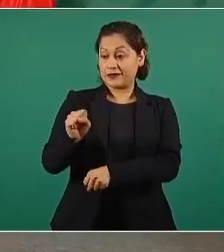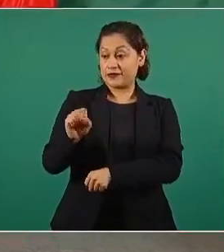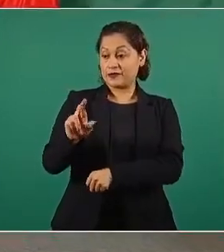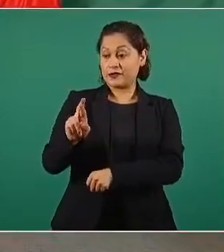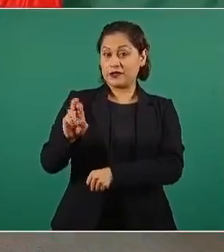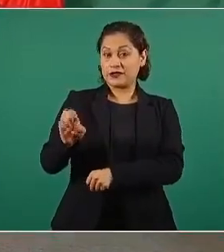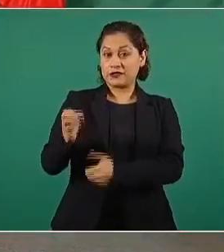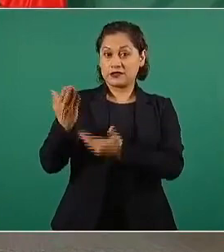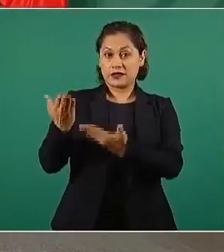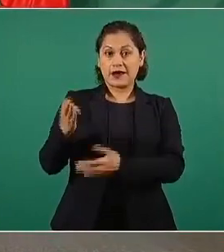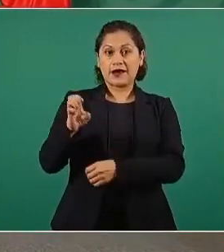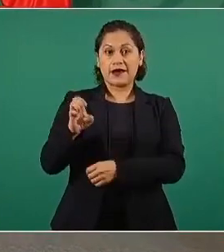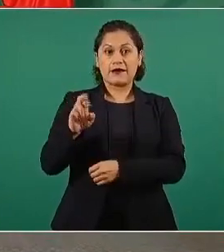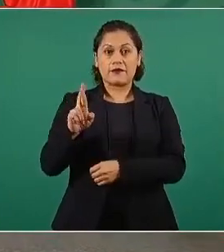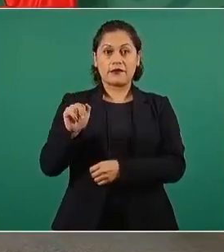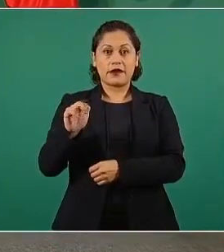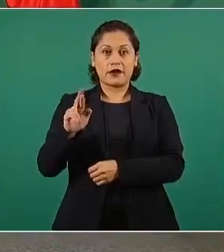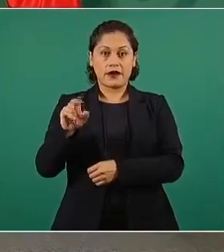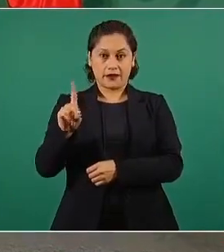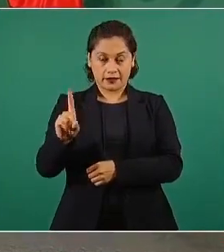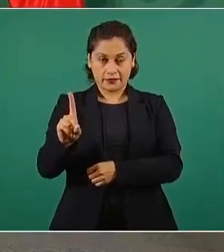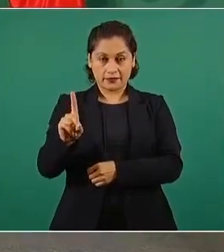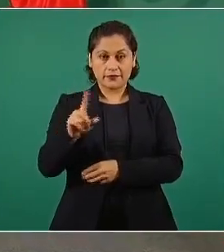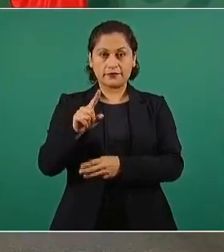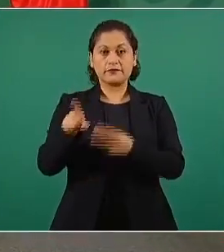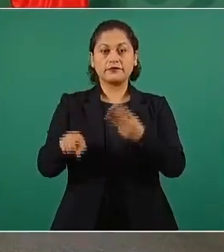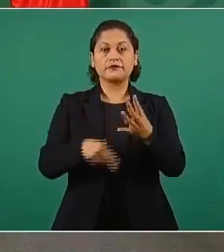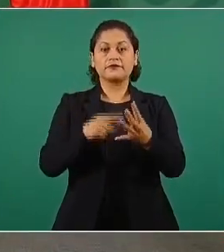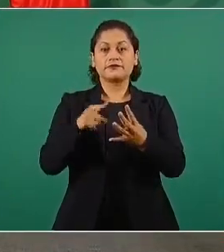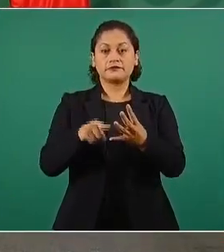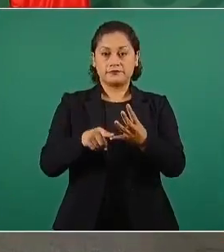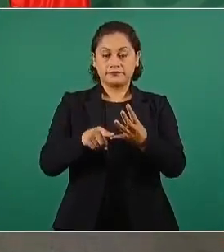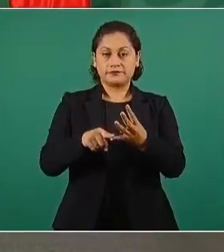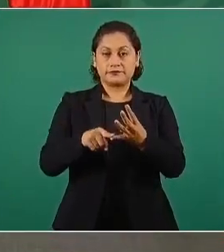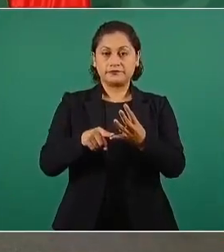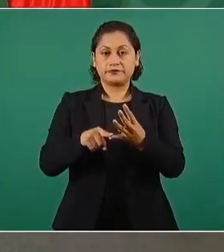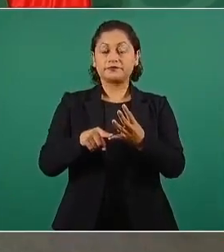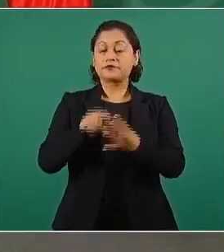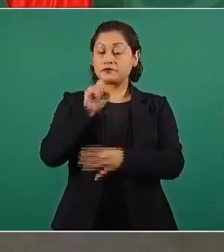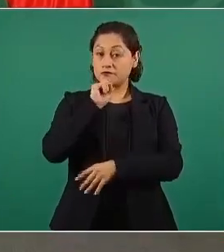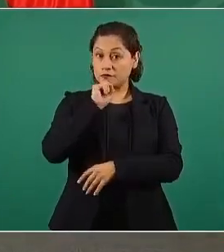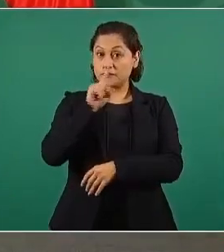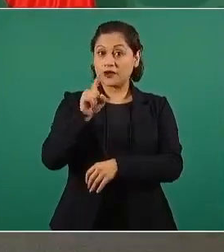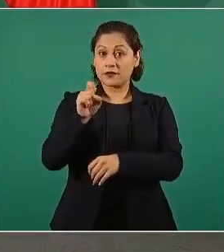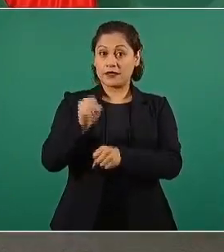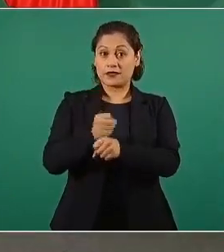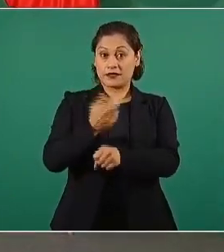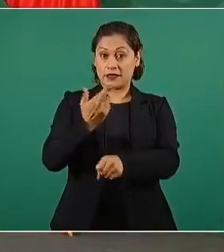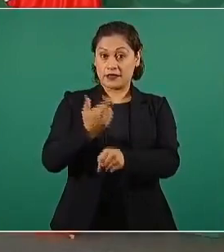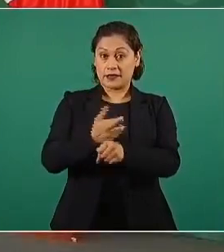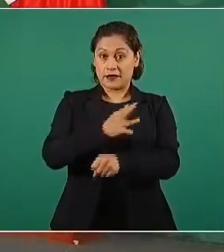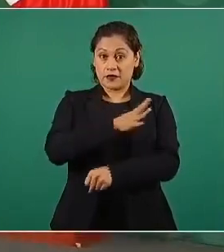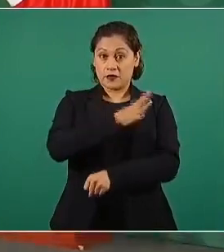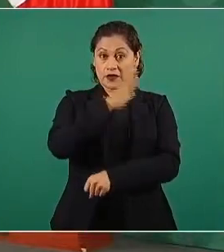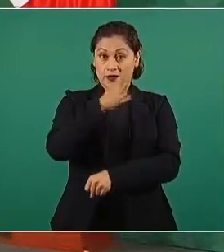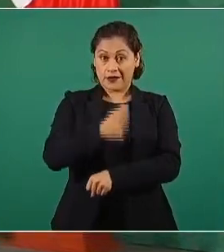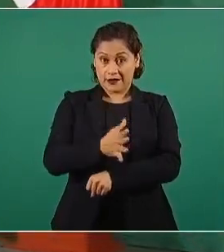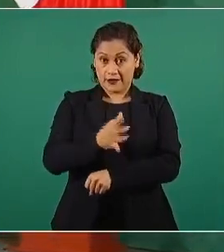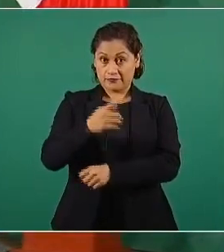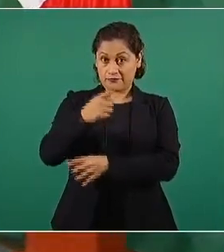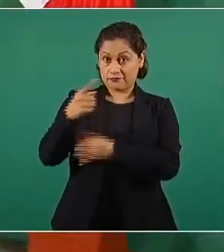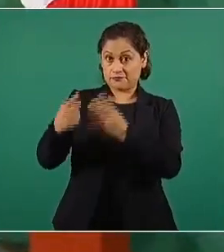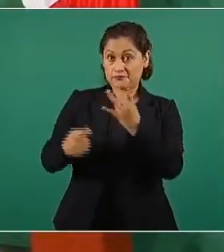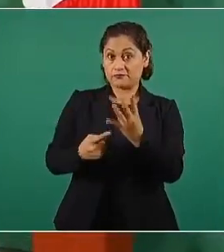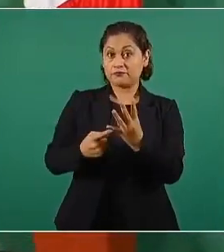y del general secretario, nos acompaña,